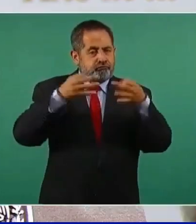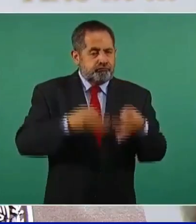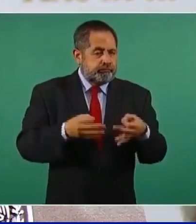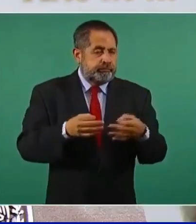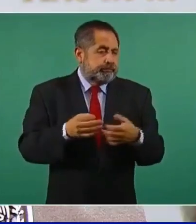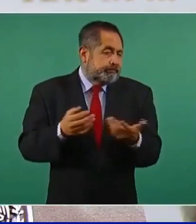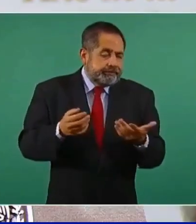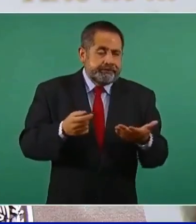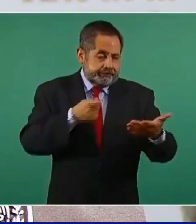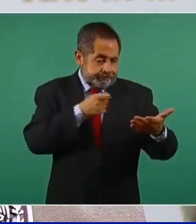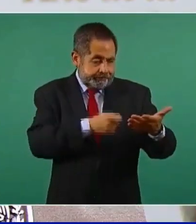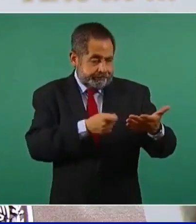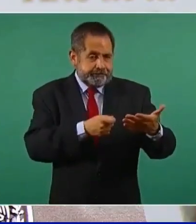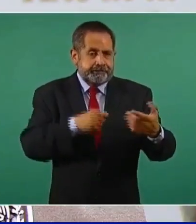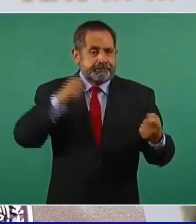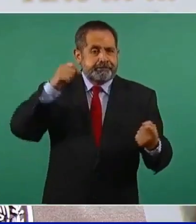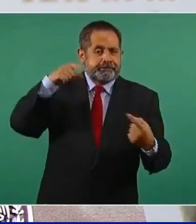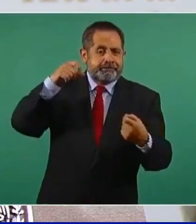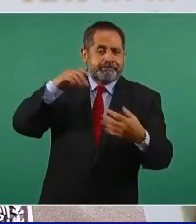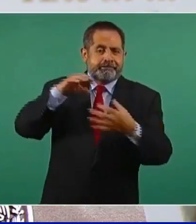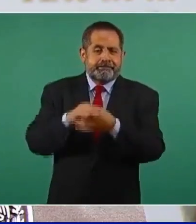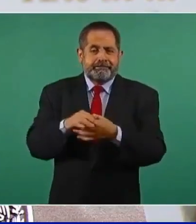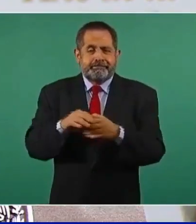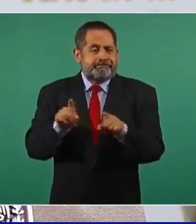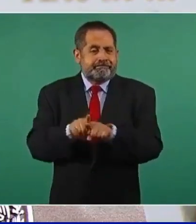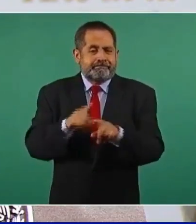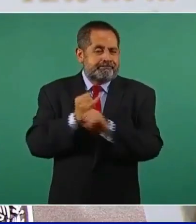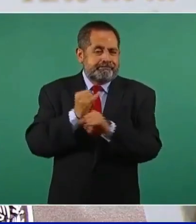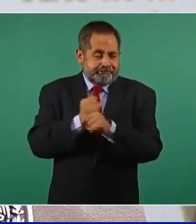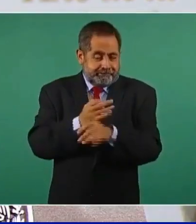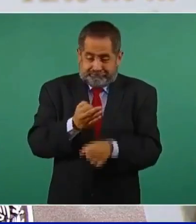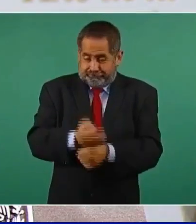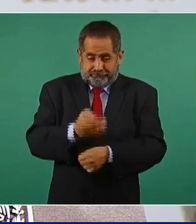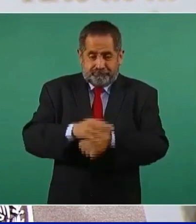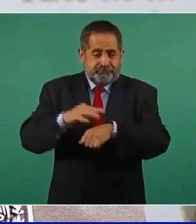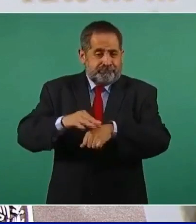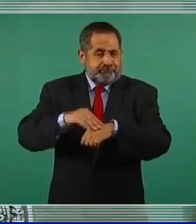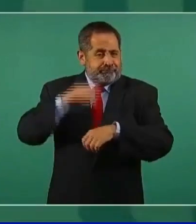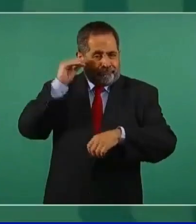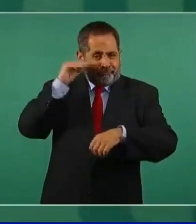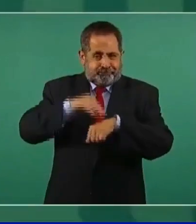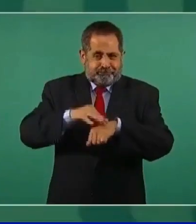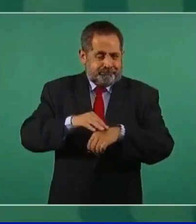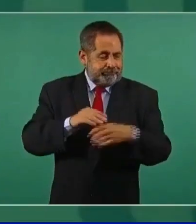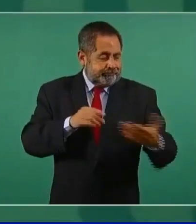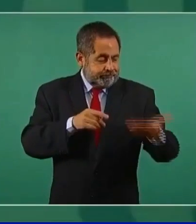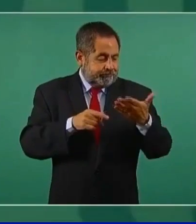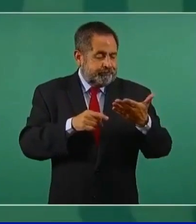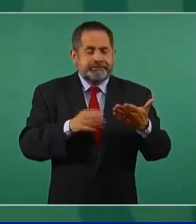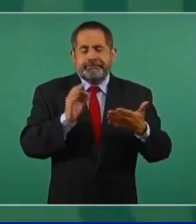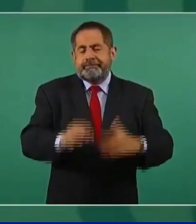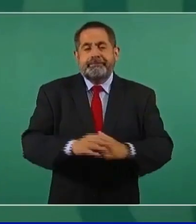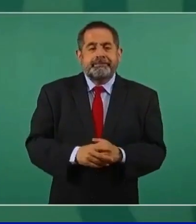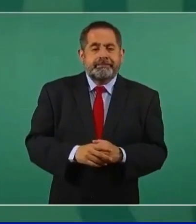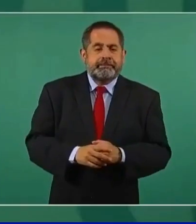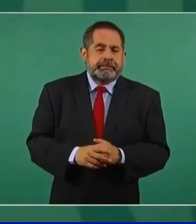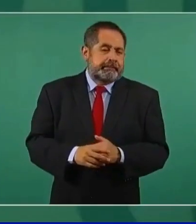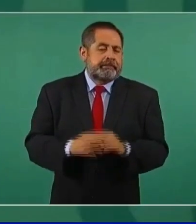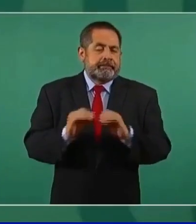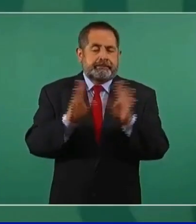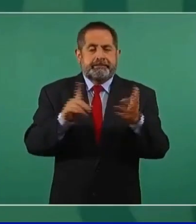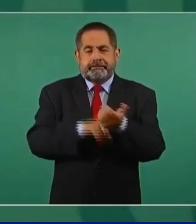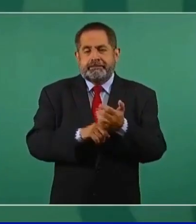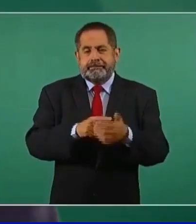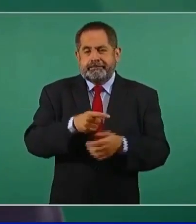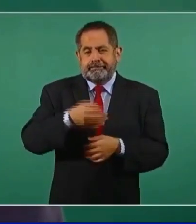porque la señal de internet de la base de datos del gobierno de México demuestra que se